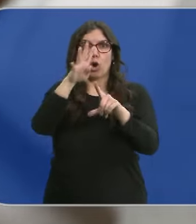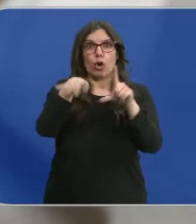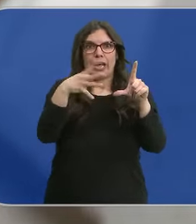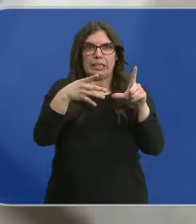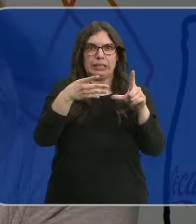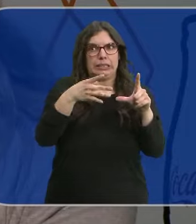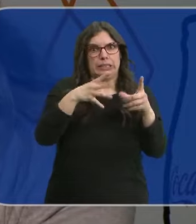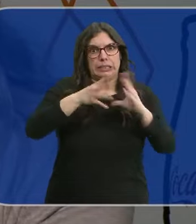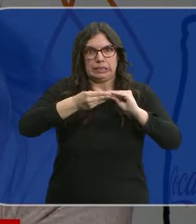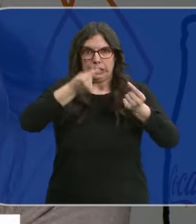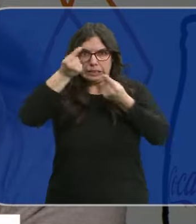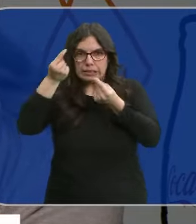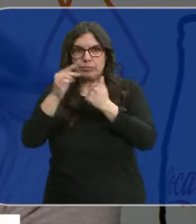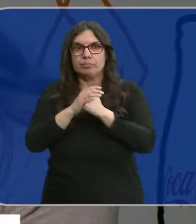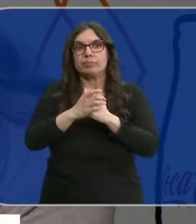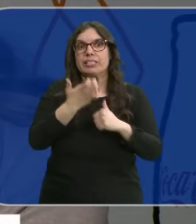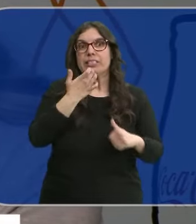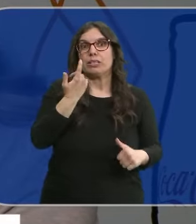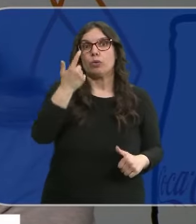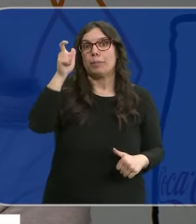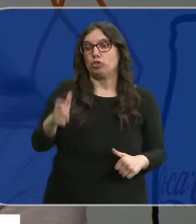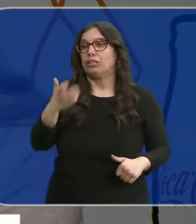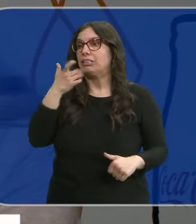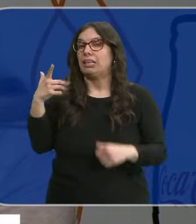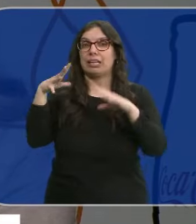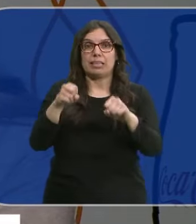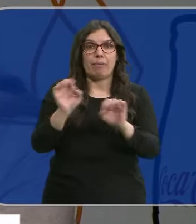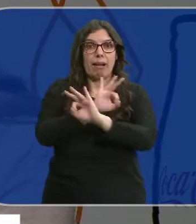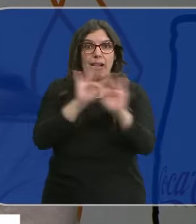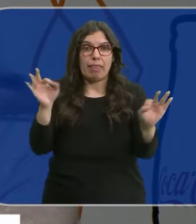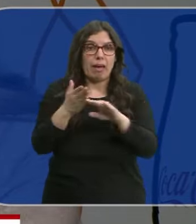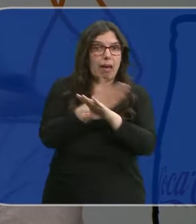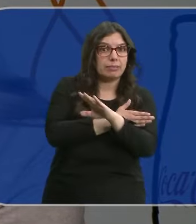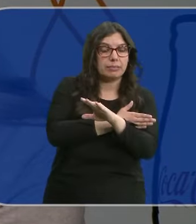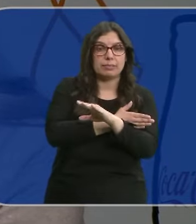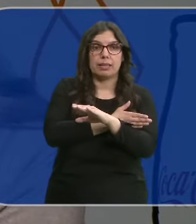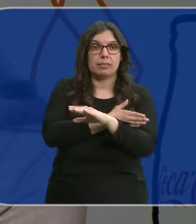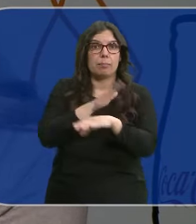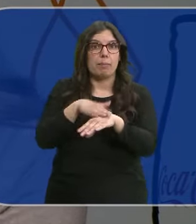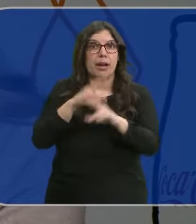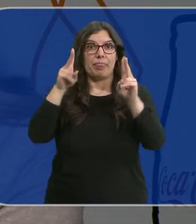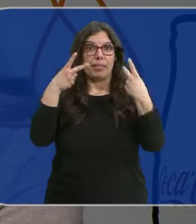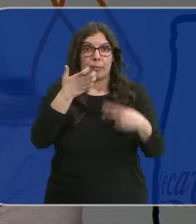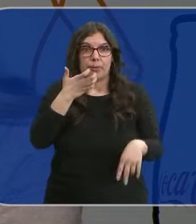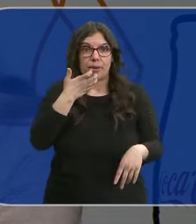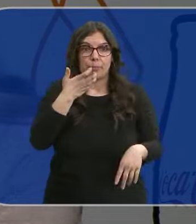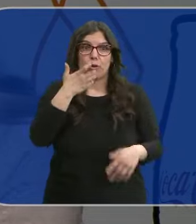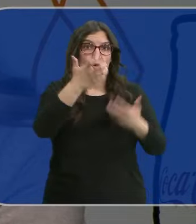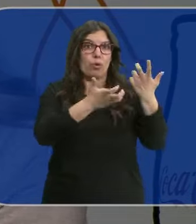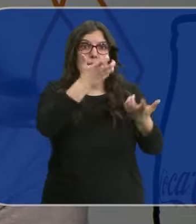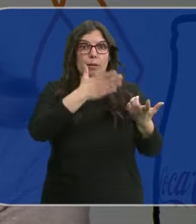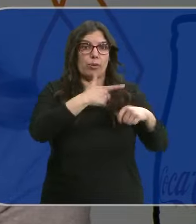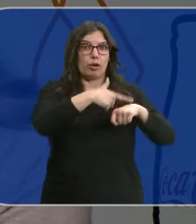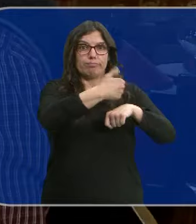ajustados. Nos podemos encontrar con que si alguien no tiene reservada una mesa, por ejemplo, para cenar, pues que la cocina